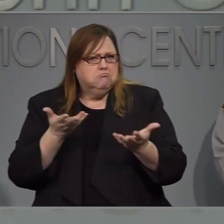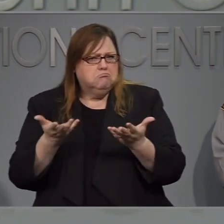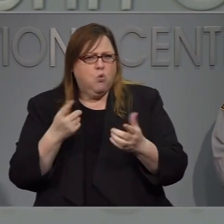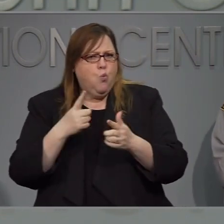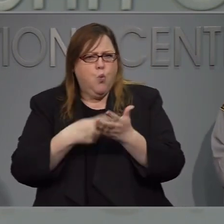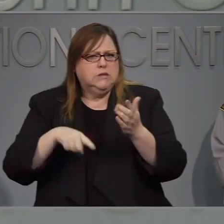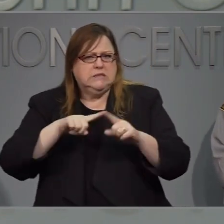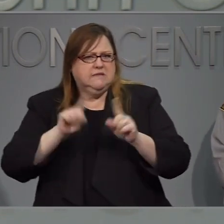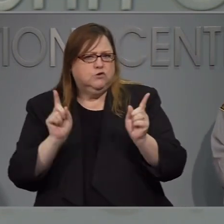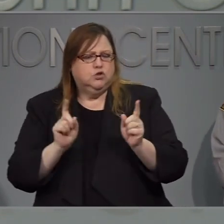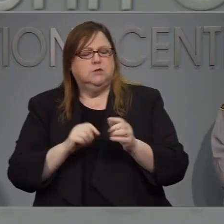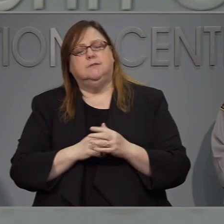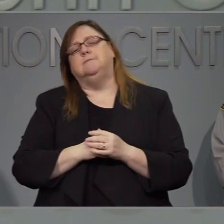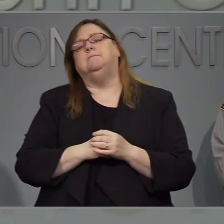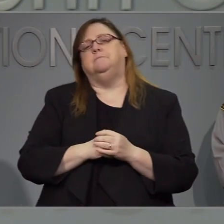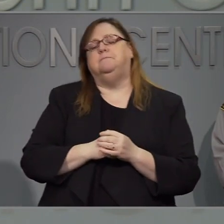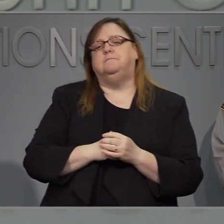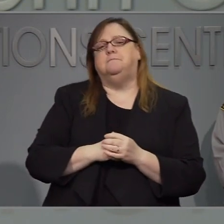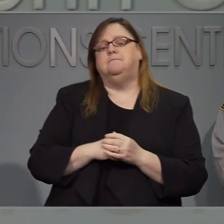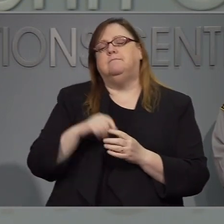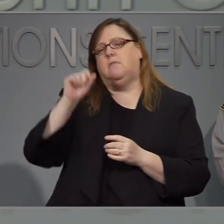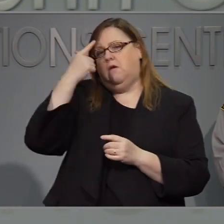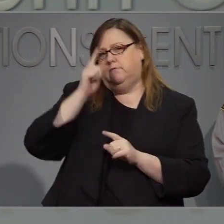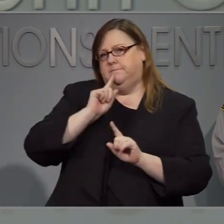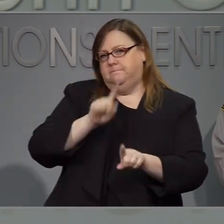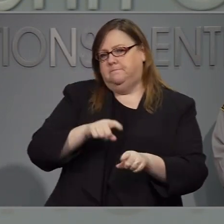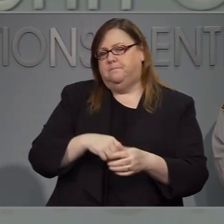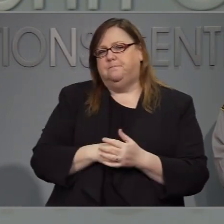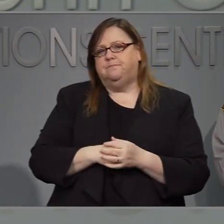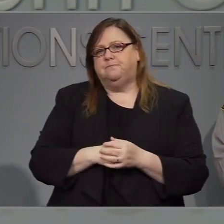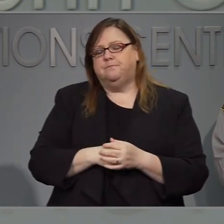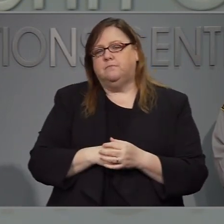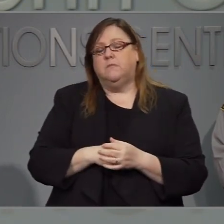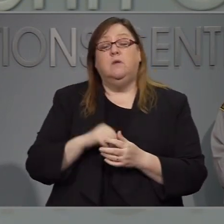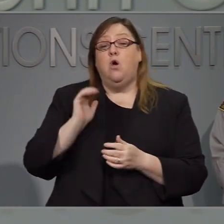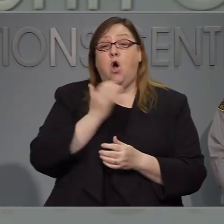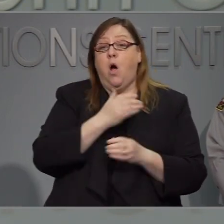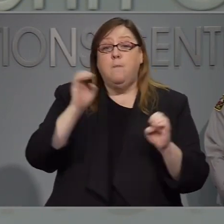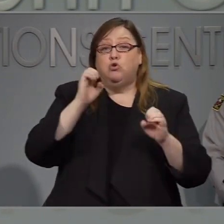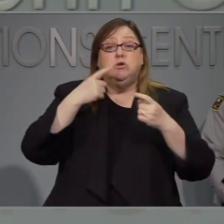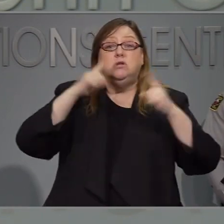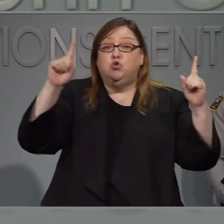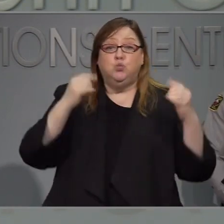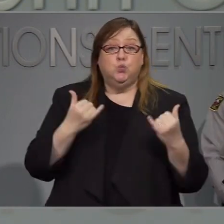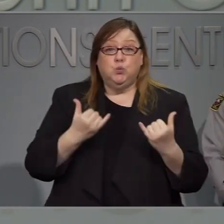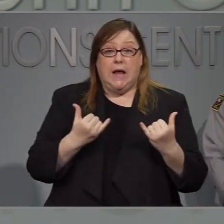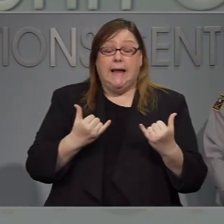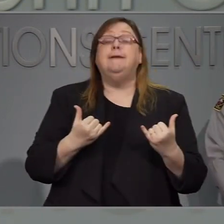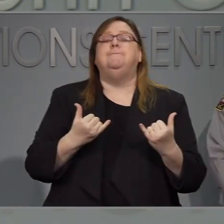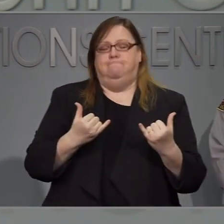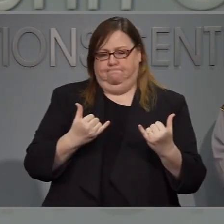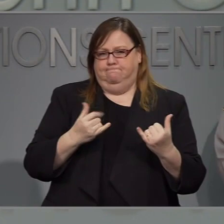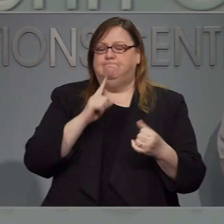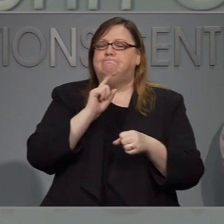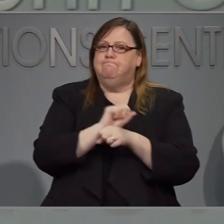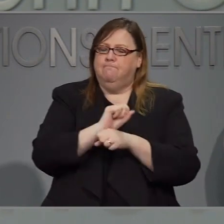estado de emergencia a nivel estatal habla el gobernador. La finalidad principal.